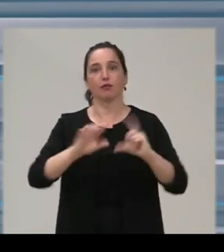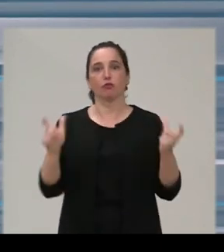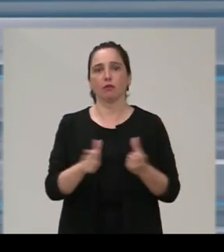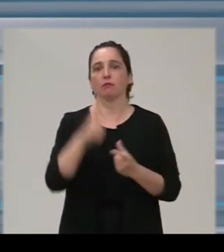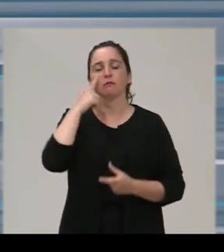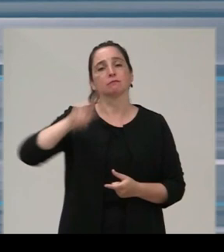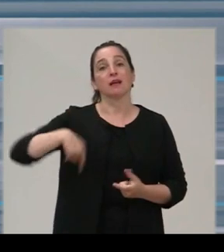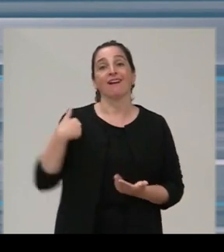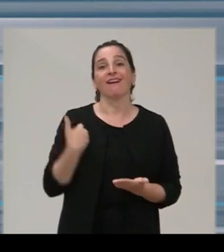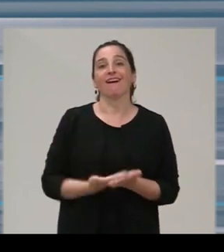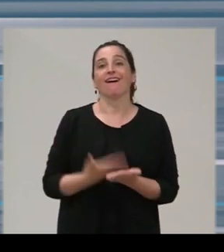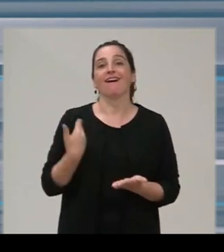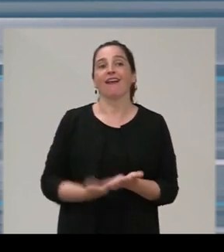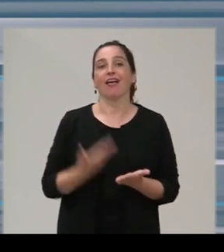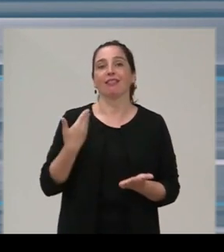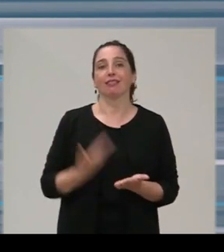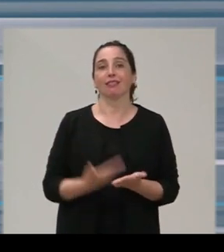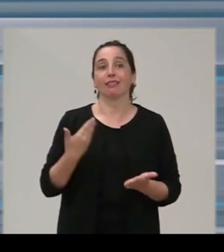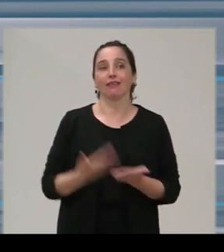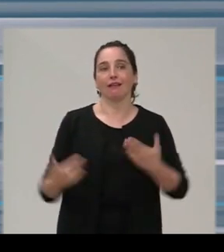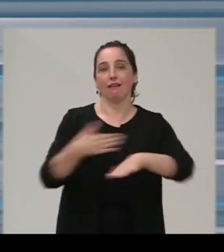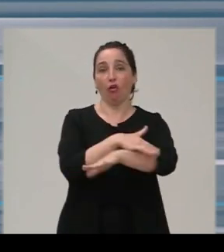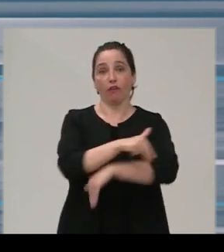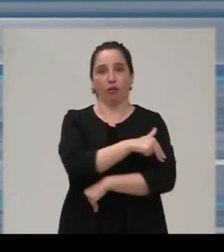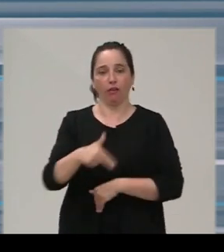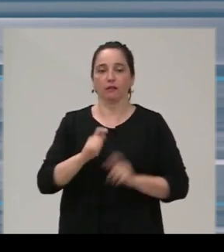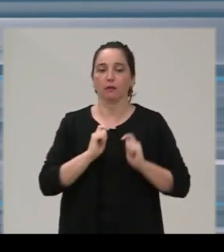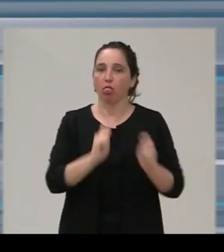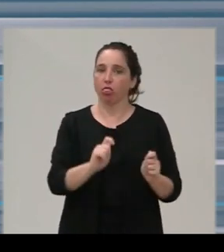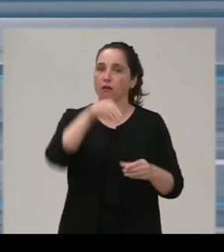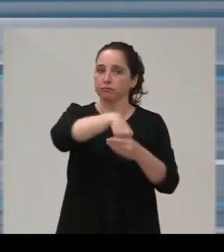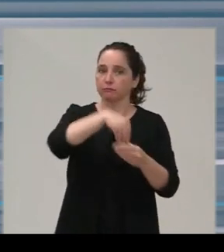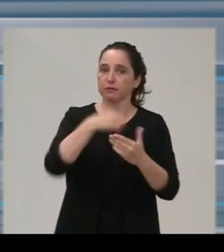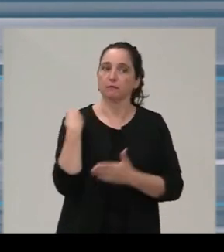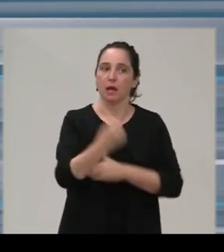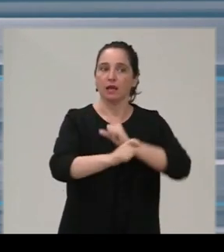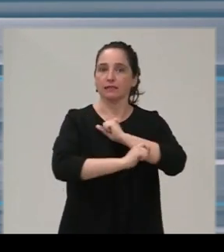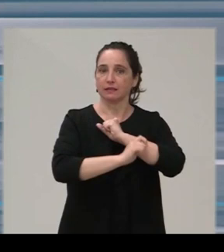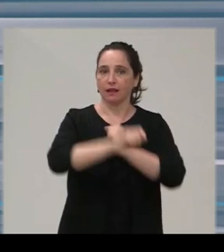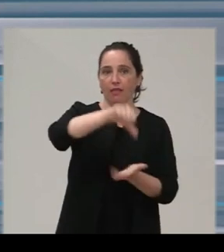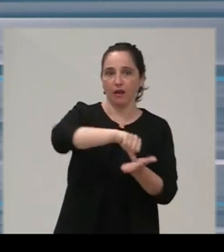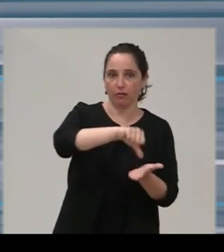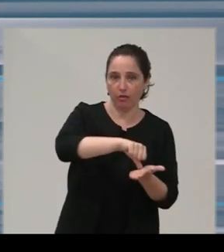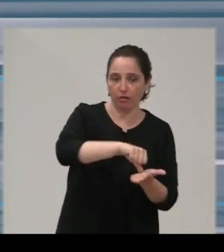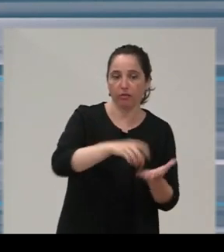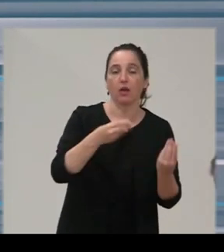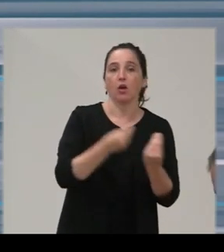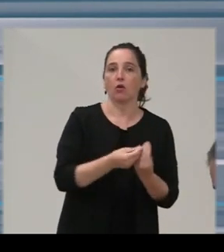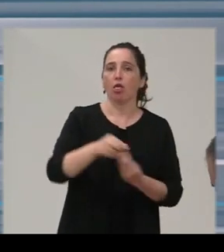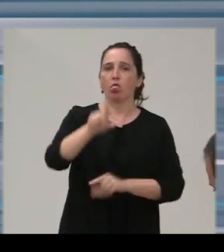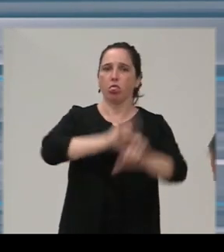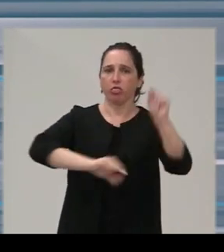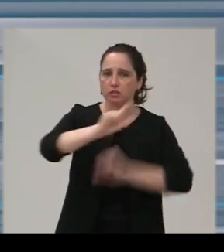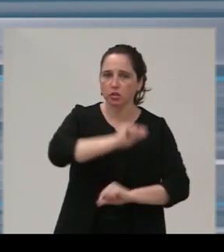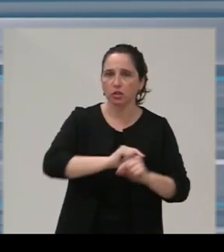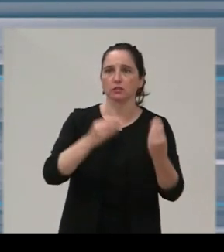con la garantía de que el gobierno de Cantabria se va a implicar en los proyectos estratégicos de la ciudad con decisiones,